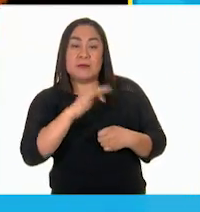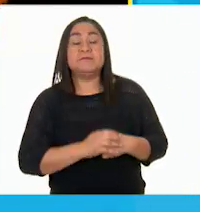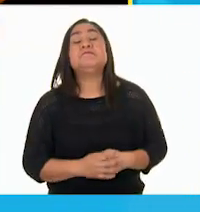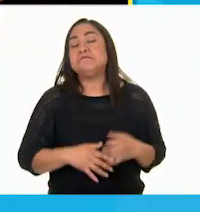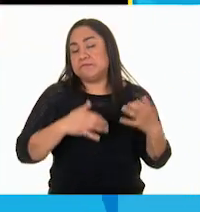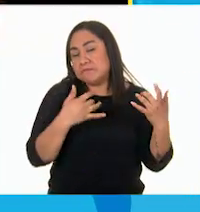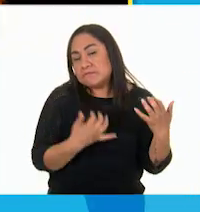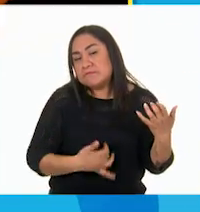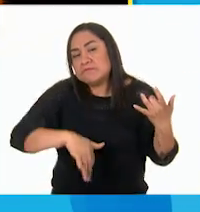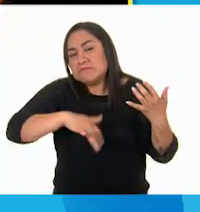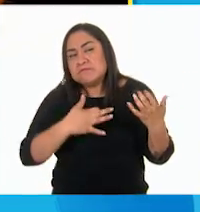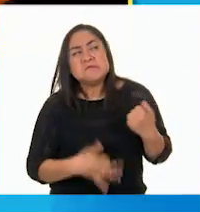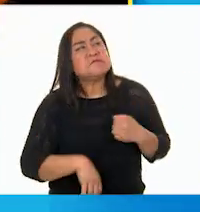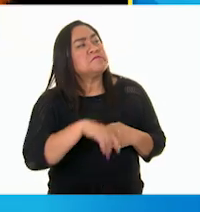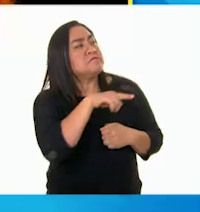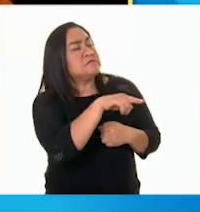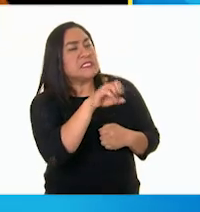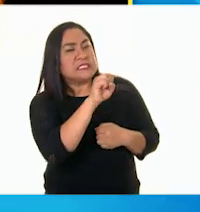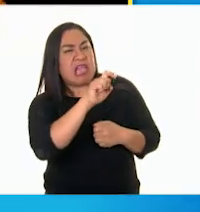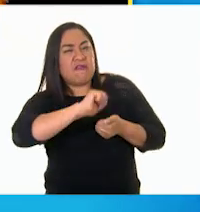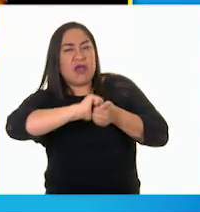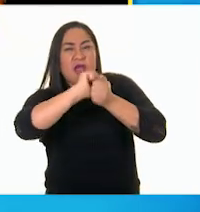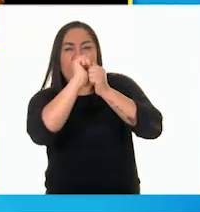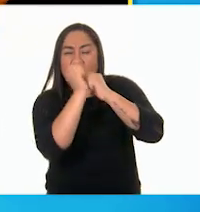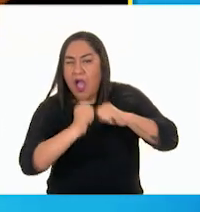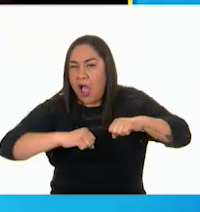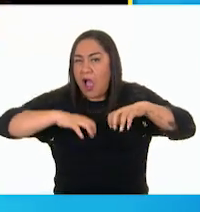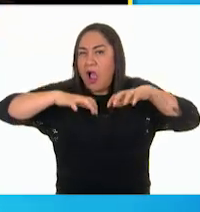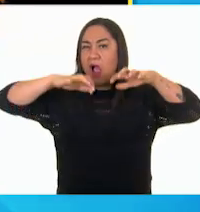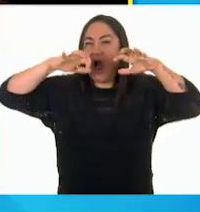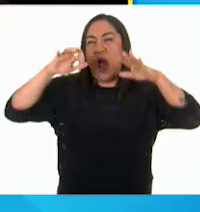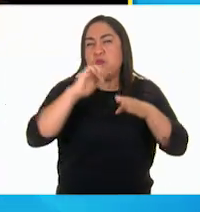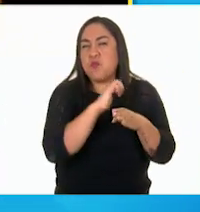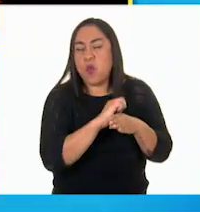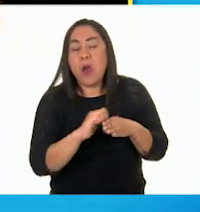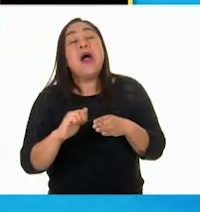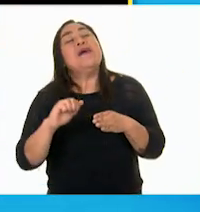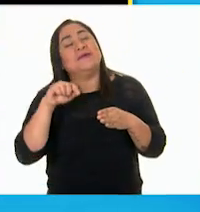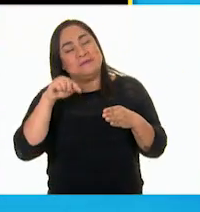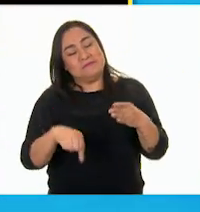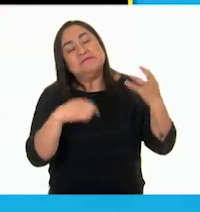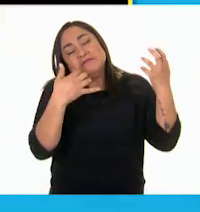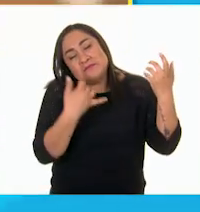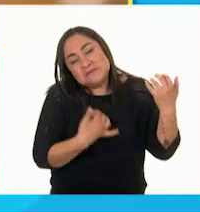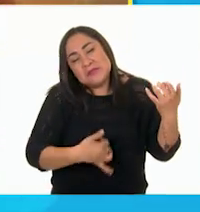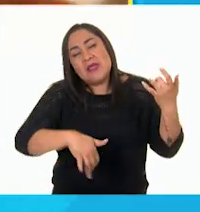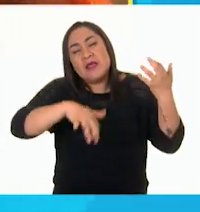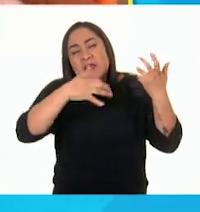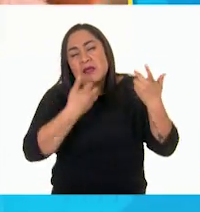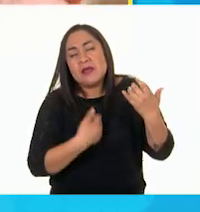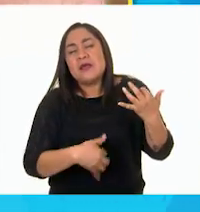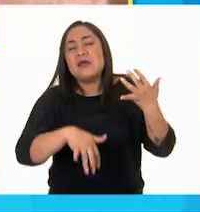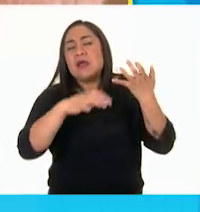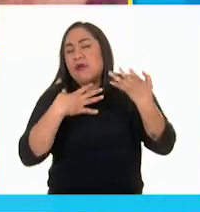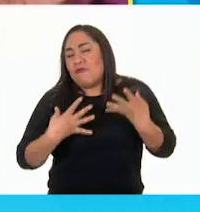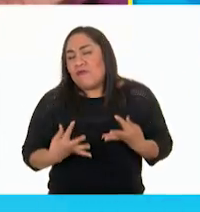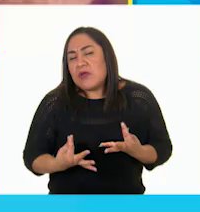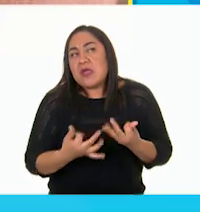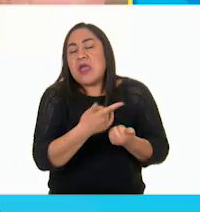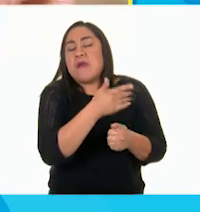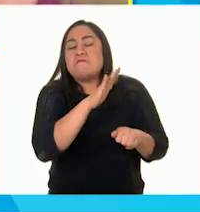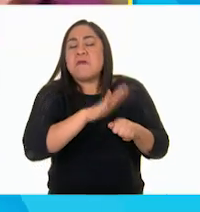convirtió en un monstruo morado, pero el bolero finalmente pudo